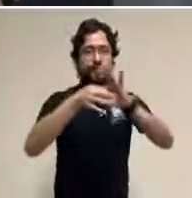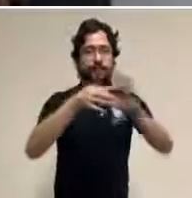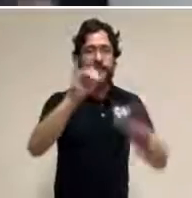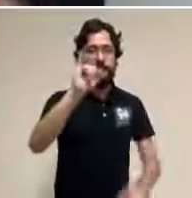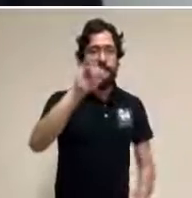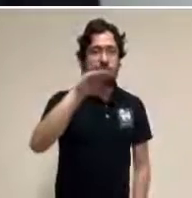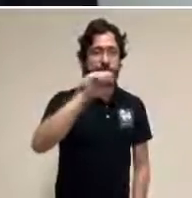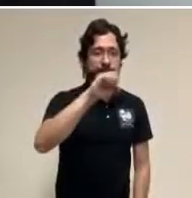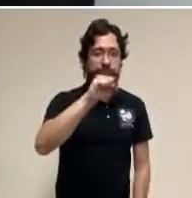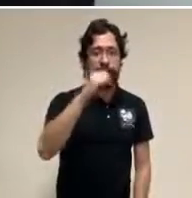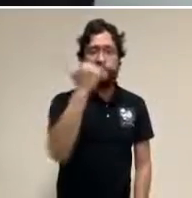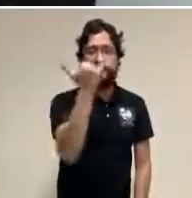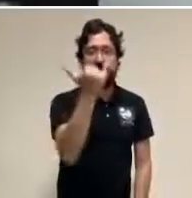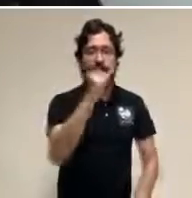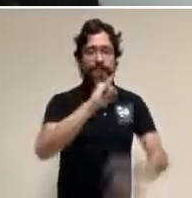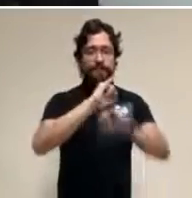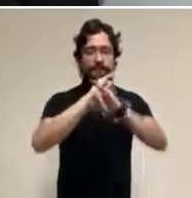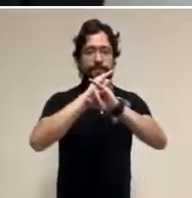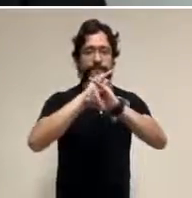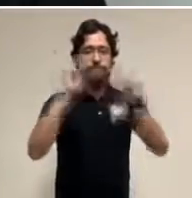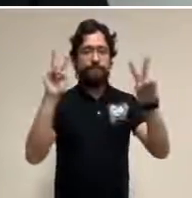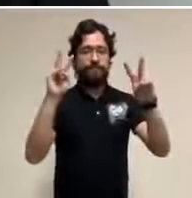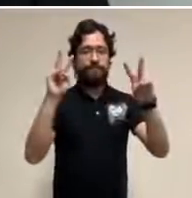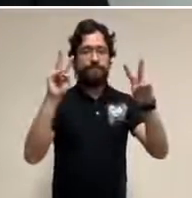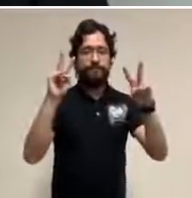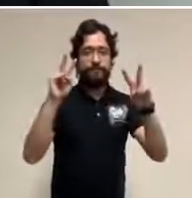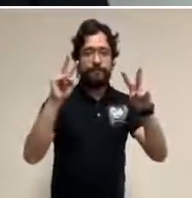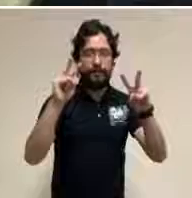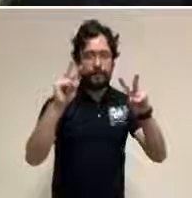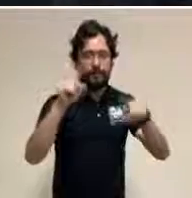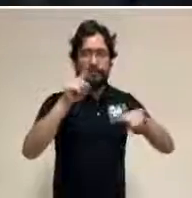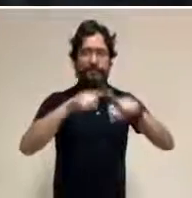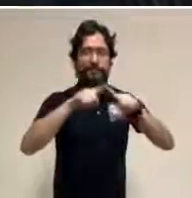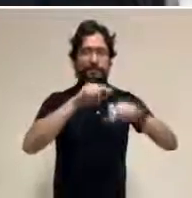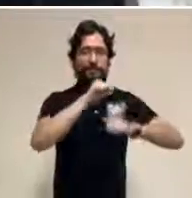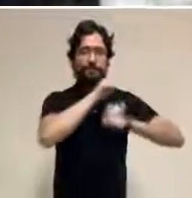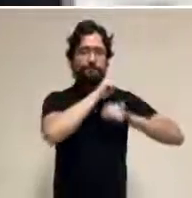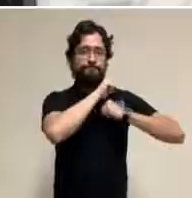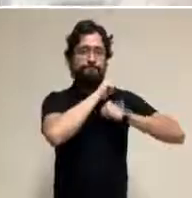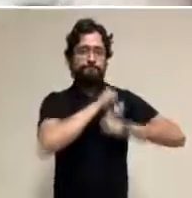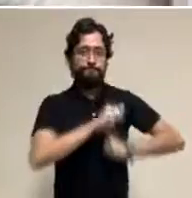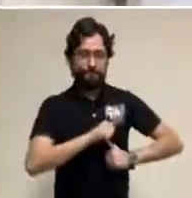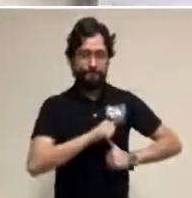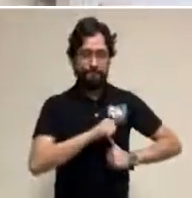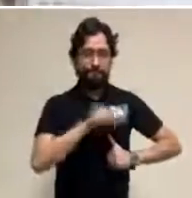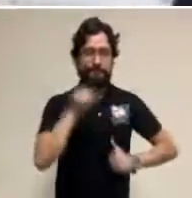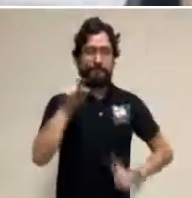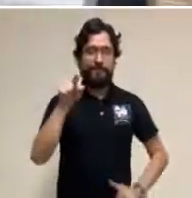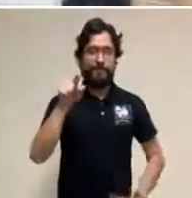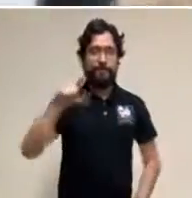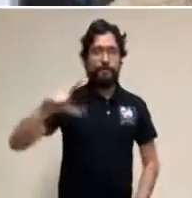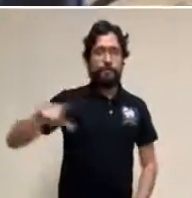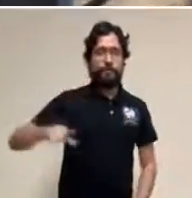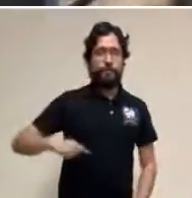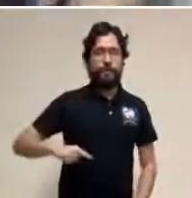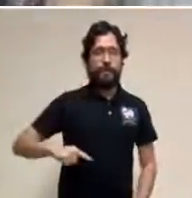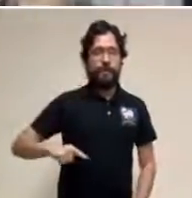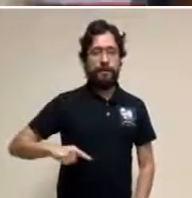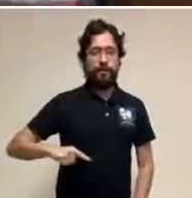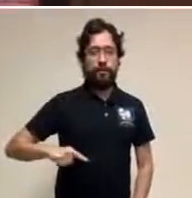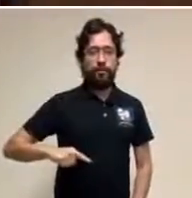automática. Esta coordinación entre el IMSS y el Infonavit atiende al mandato del presidente de un gobierno